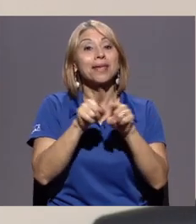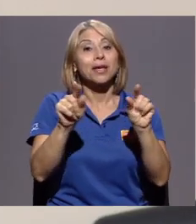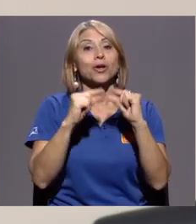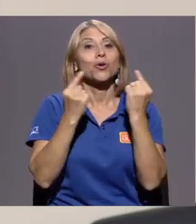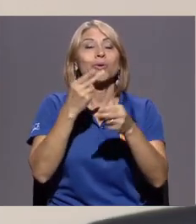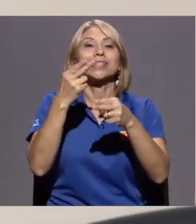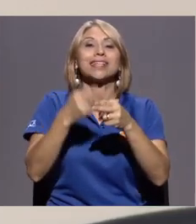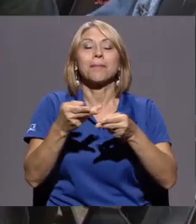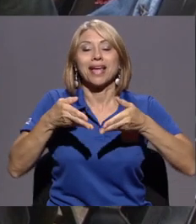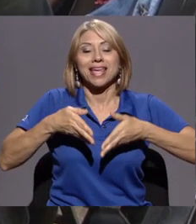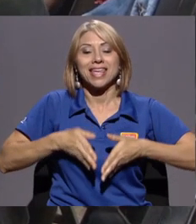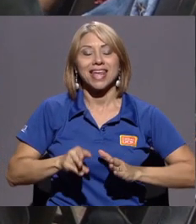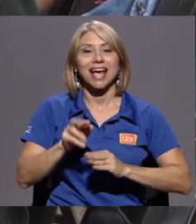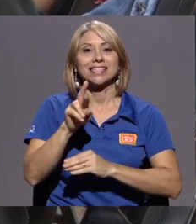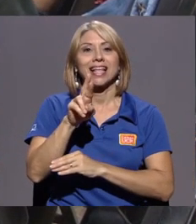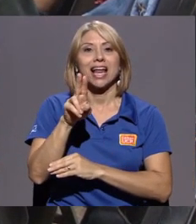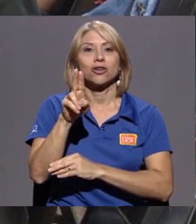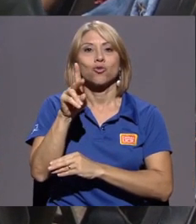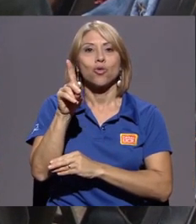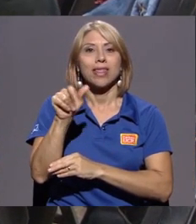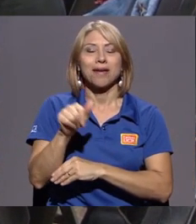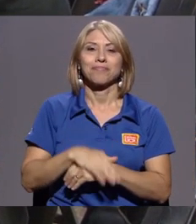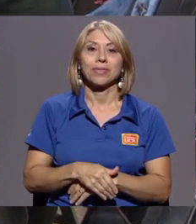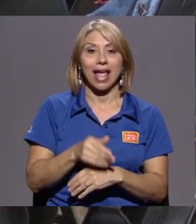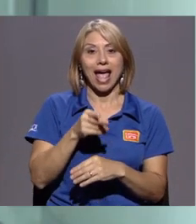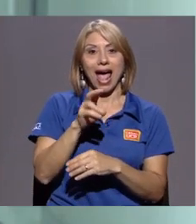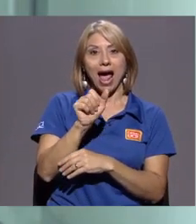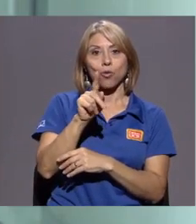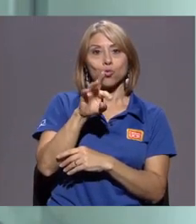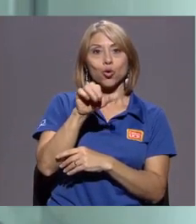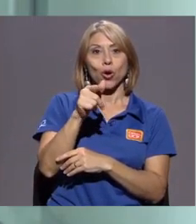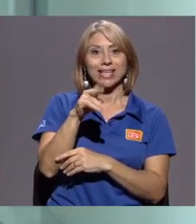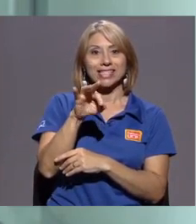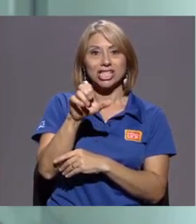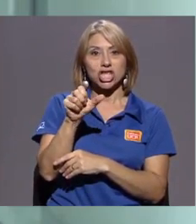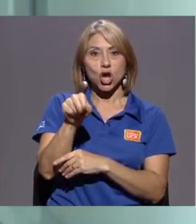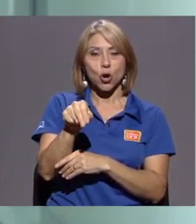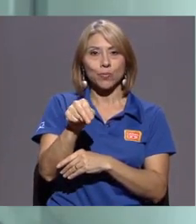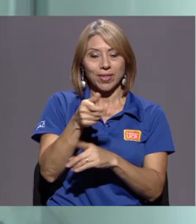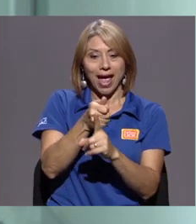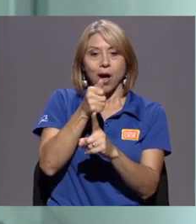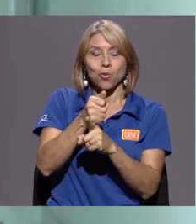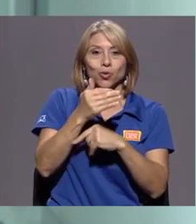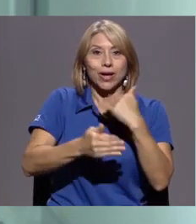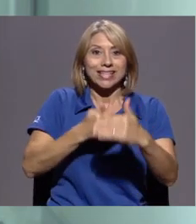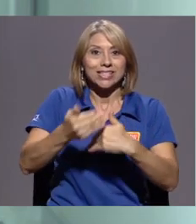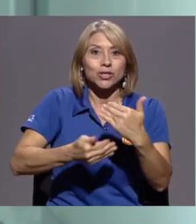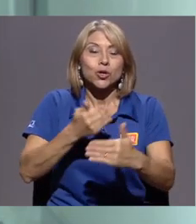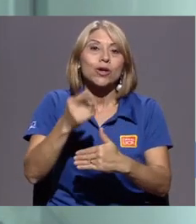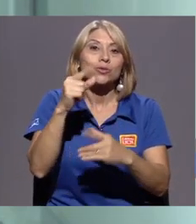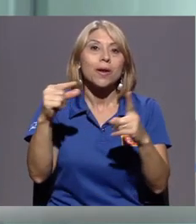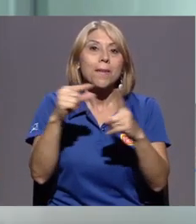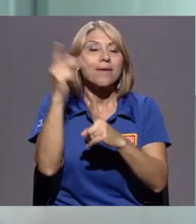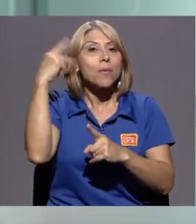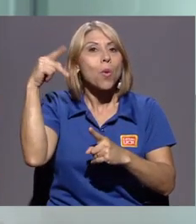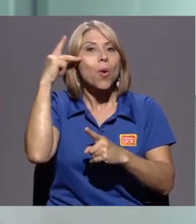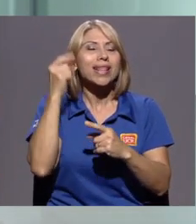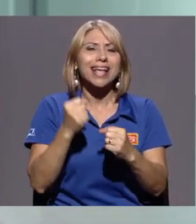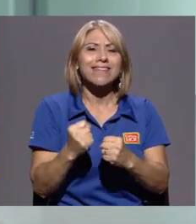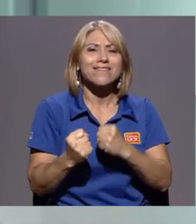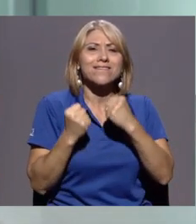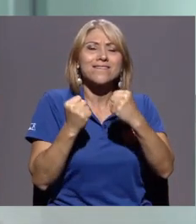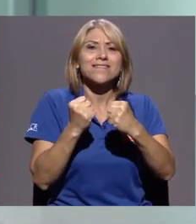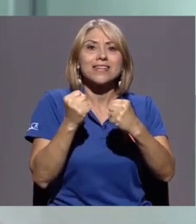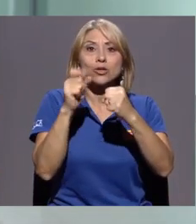Las Hijas de la Ruda. Autogestión es una palabra política de resistencia en tiempos de un sistema